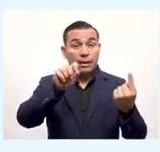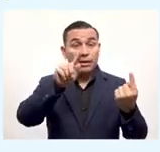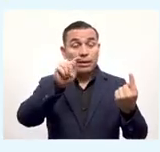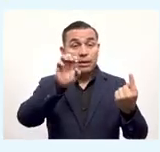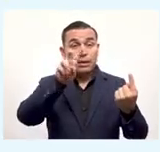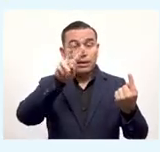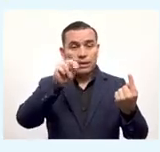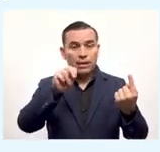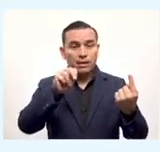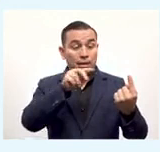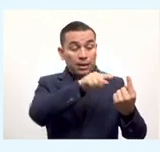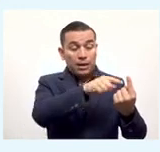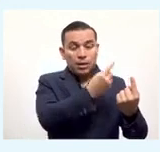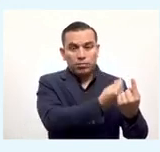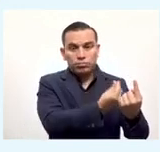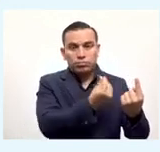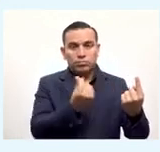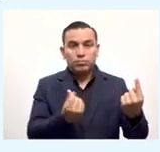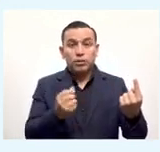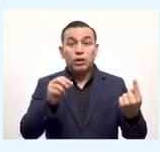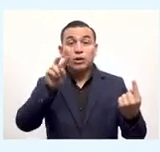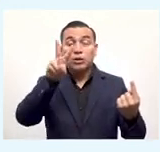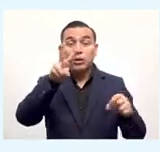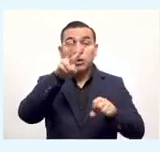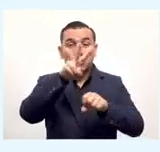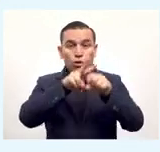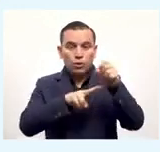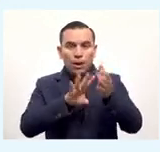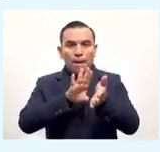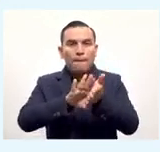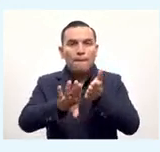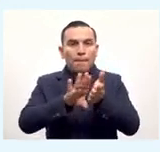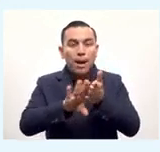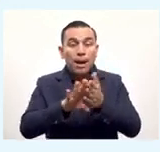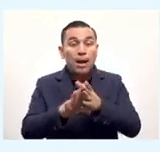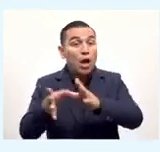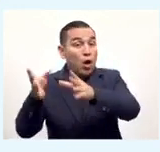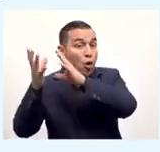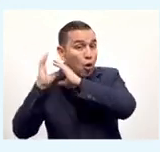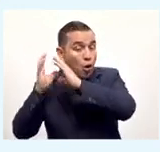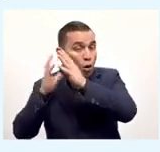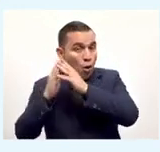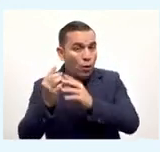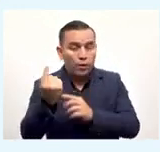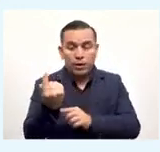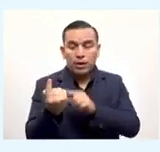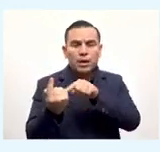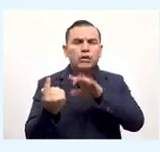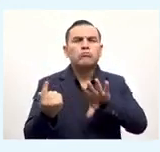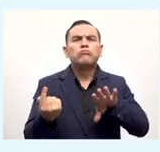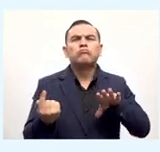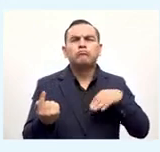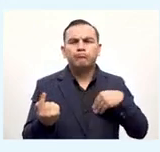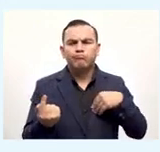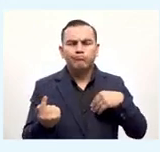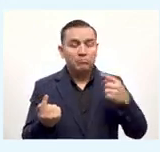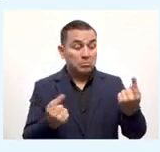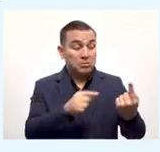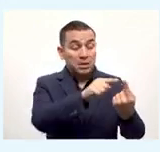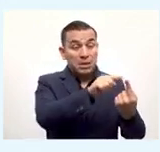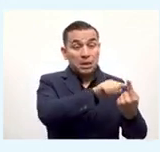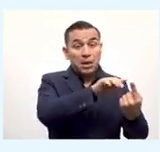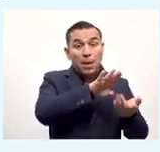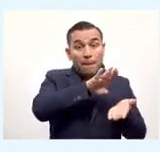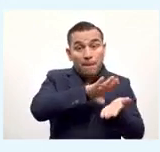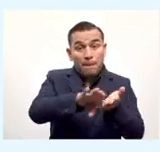a Miguel dos dólares ¿por qué dos dólares? porque dos dólares es lo que vale el coco y él le dice que lo quiere en dólares entonces